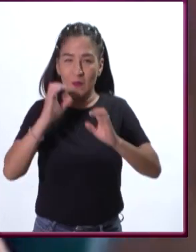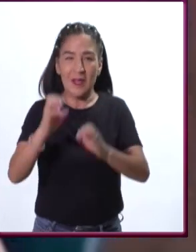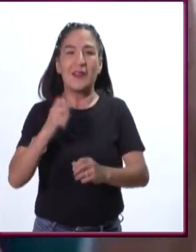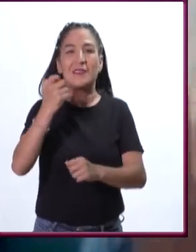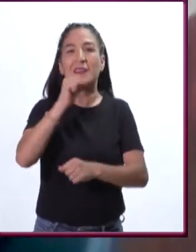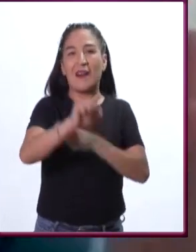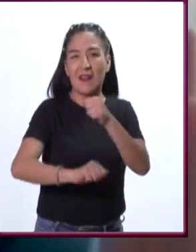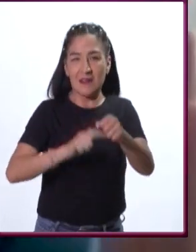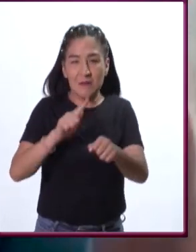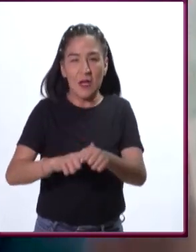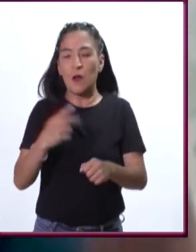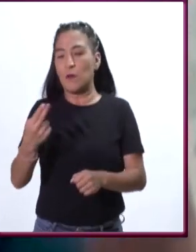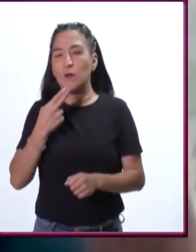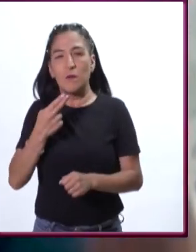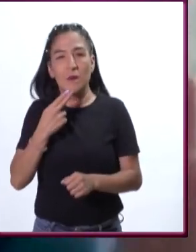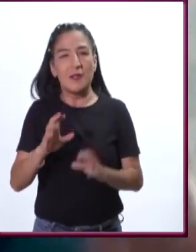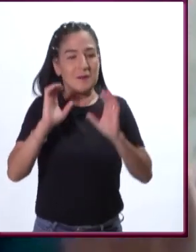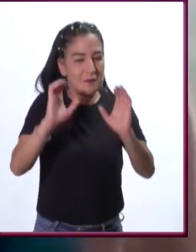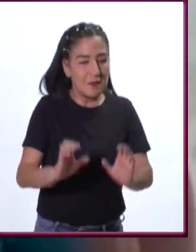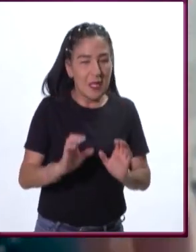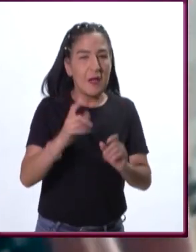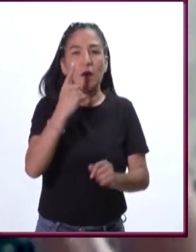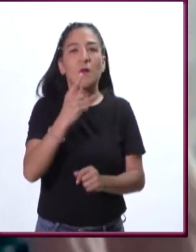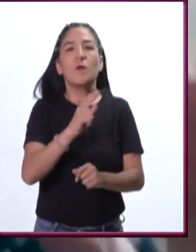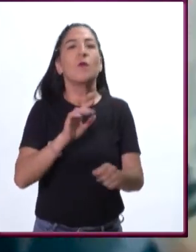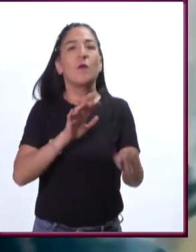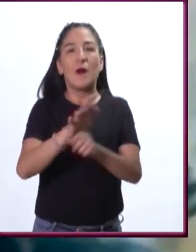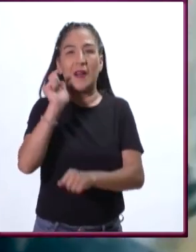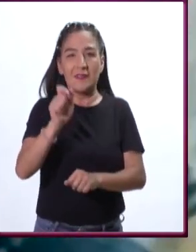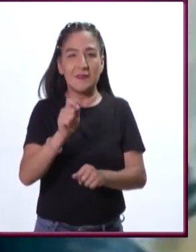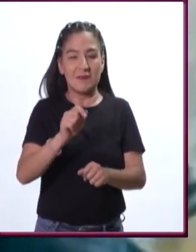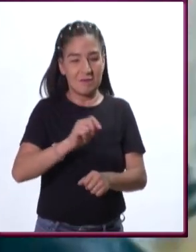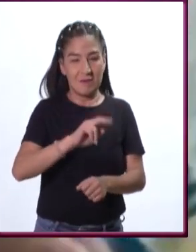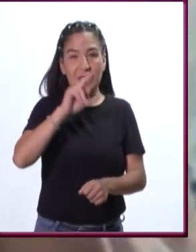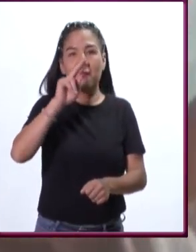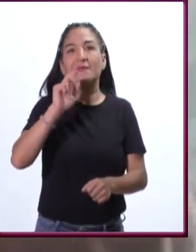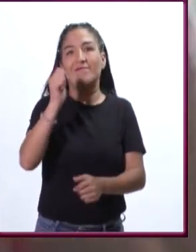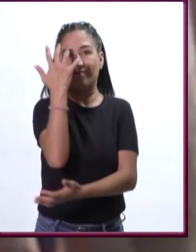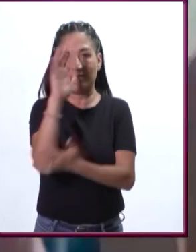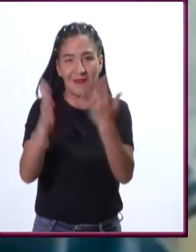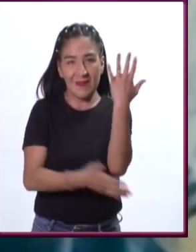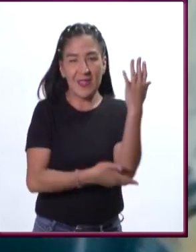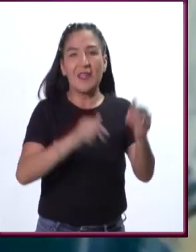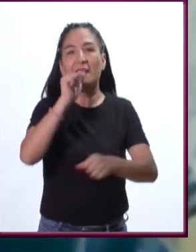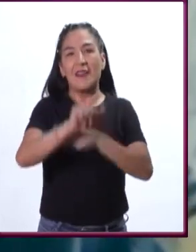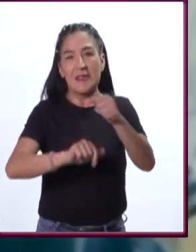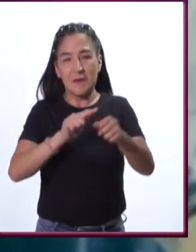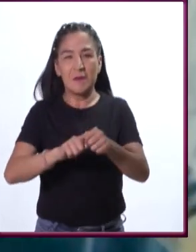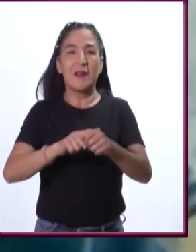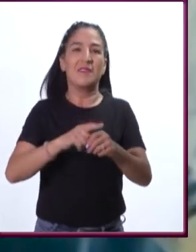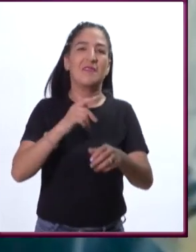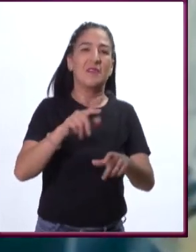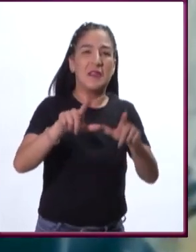lo que tenemos que usar a modo de que la propia naturaleza pueda seguir